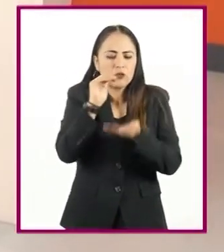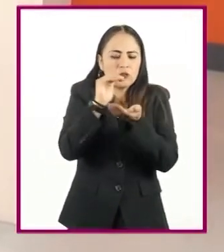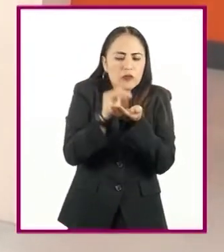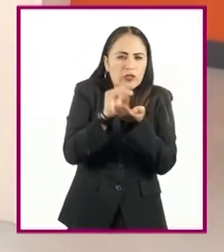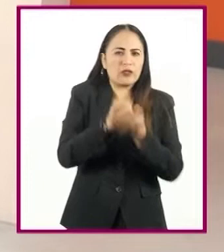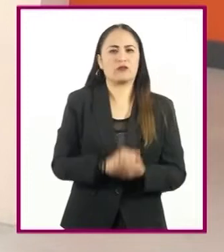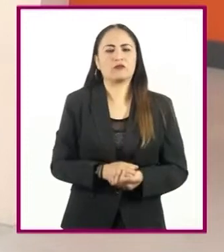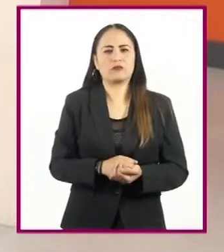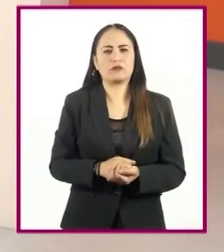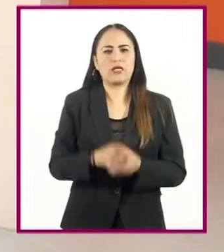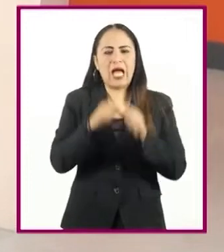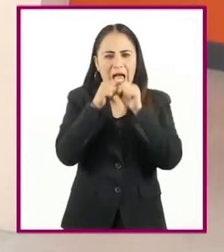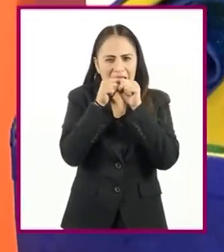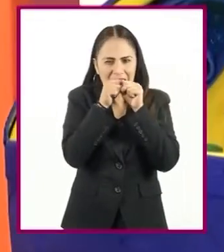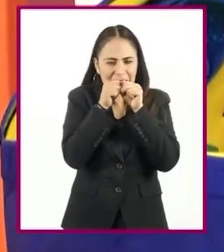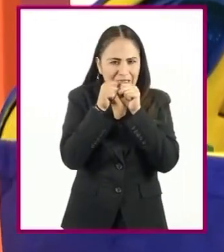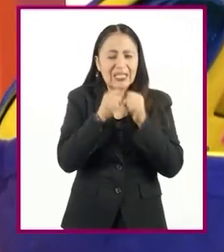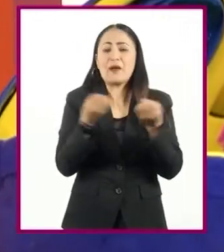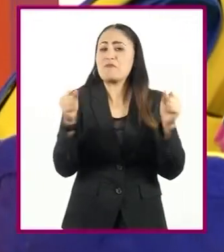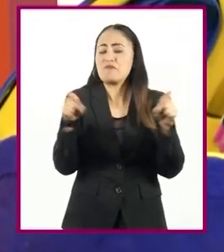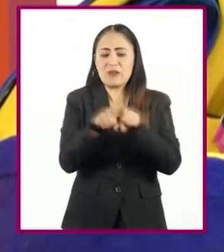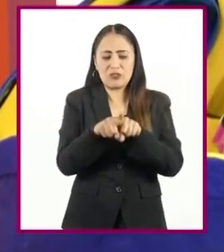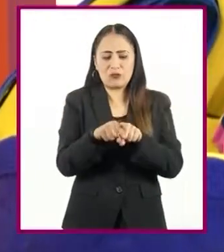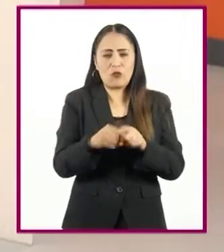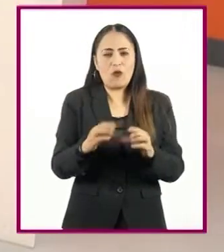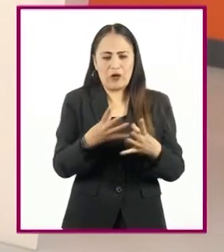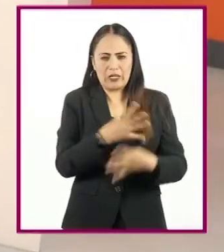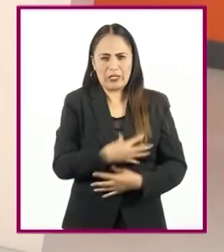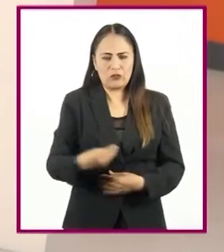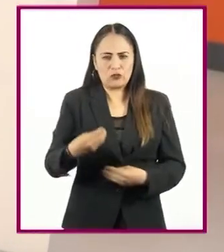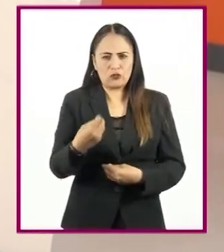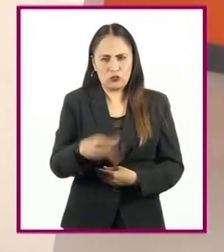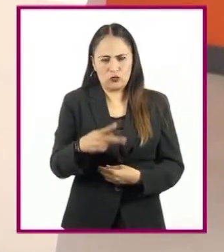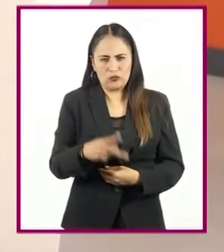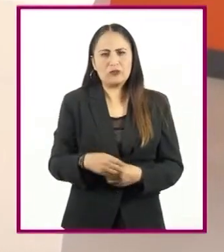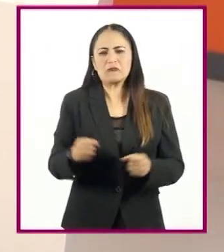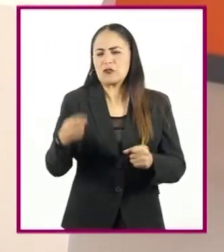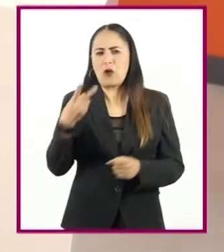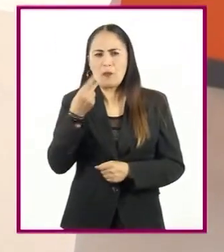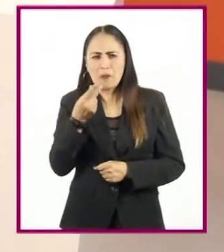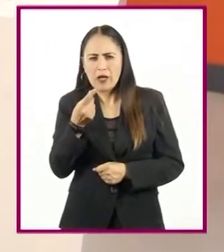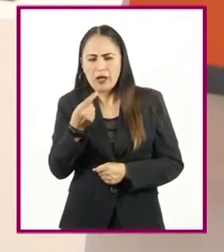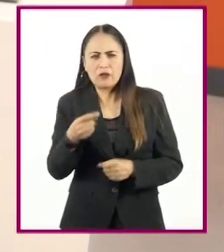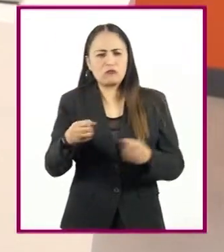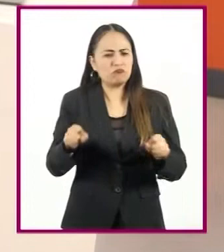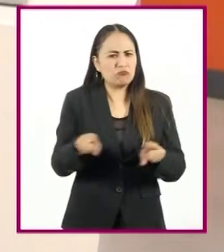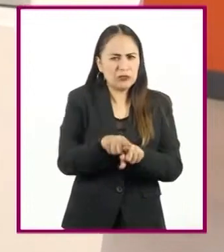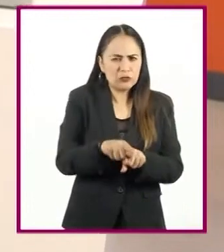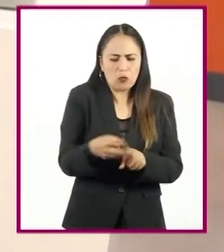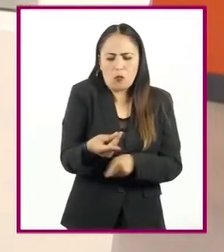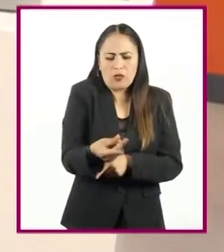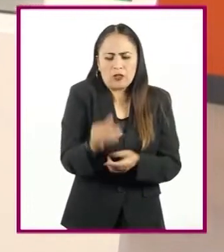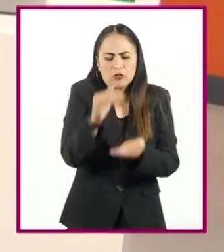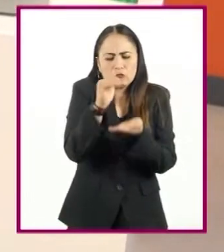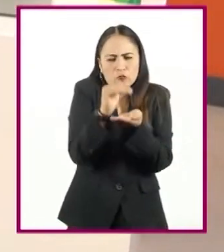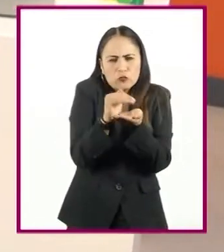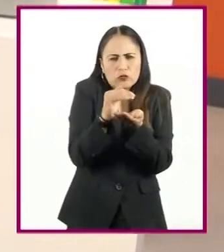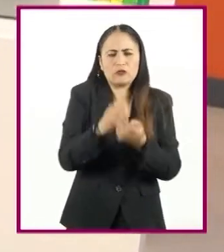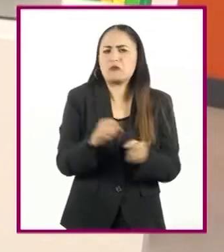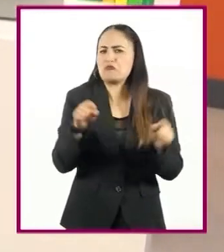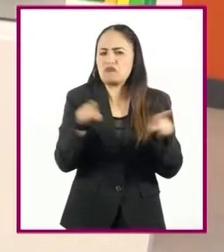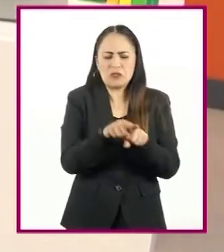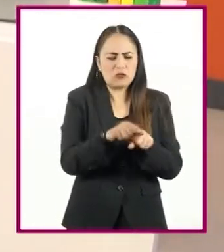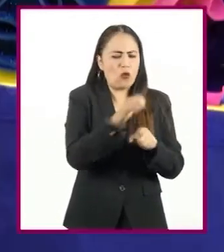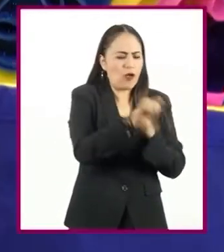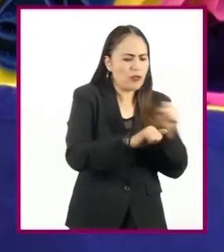pequeñas ardillas también son ardillas, que de los perros nacen perritos y así con cada una de las especies de los seres vivos. ¿Por